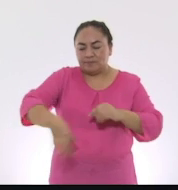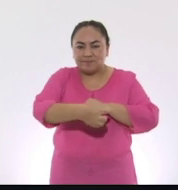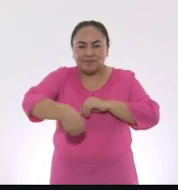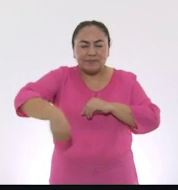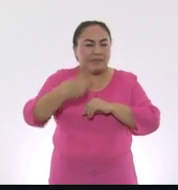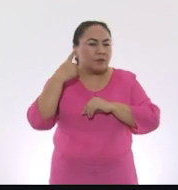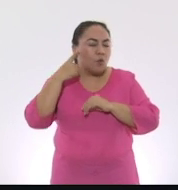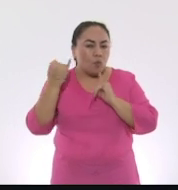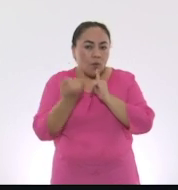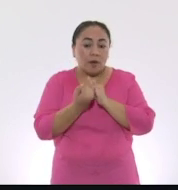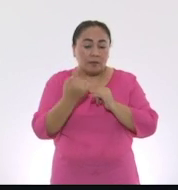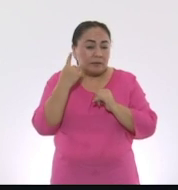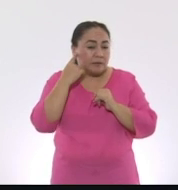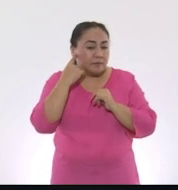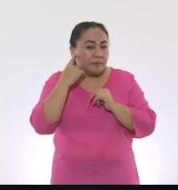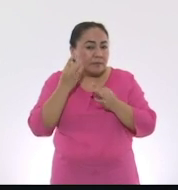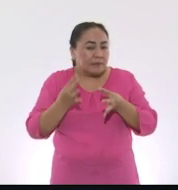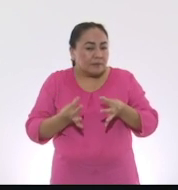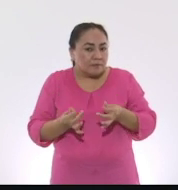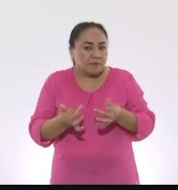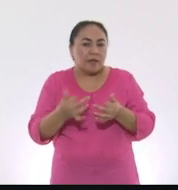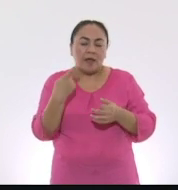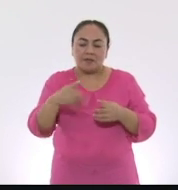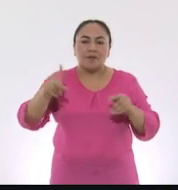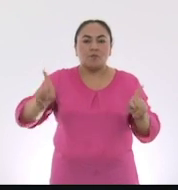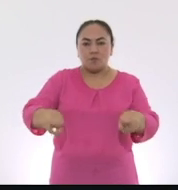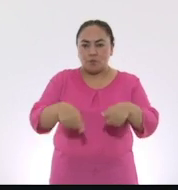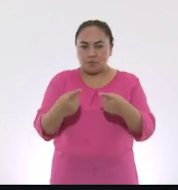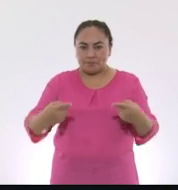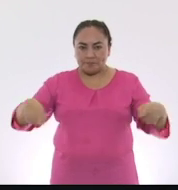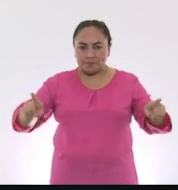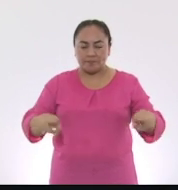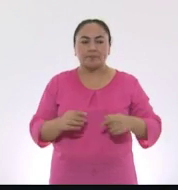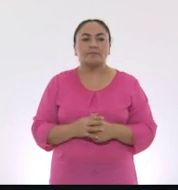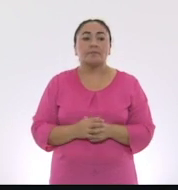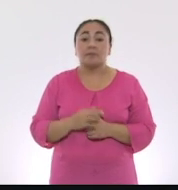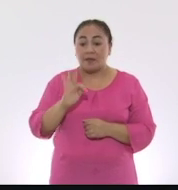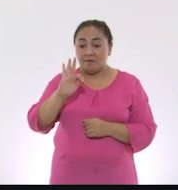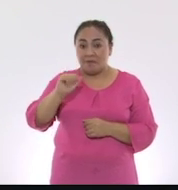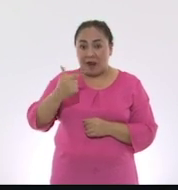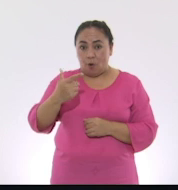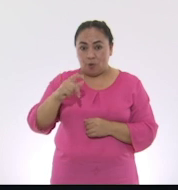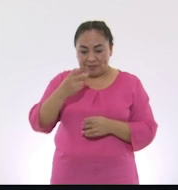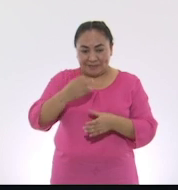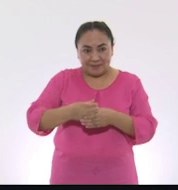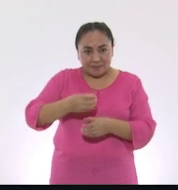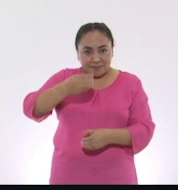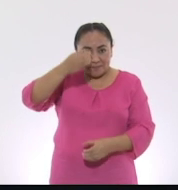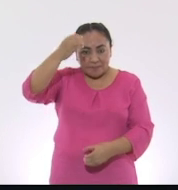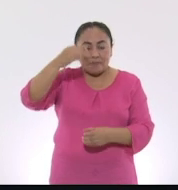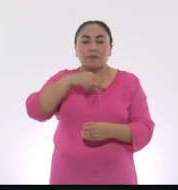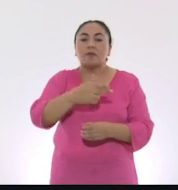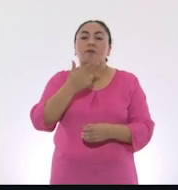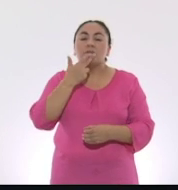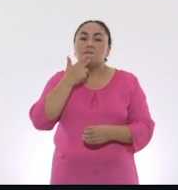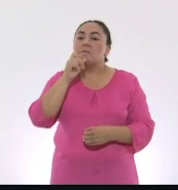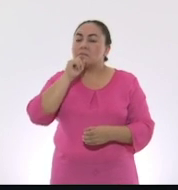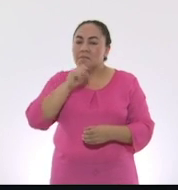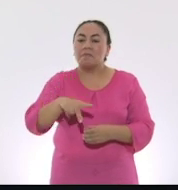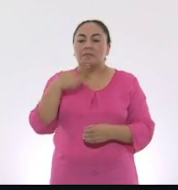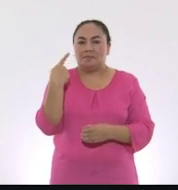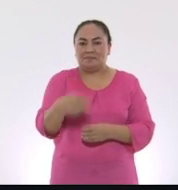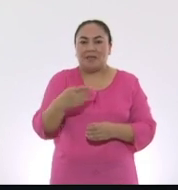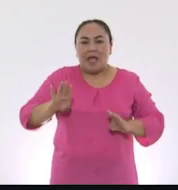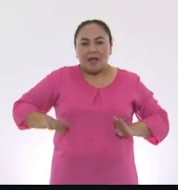reforzar la sección grave de toda la orquesta. El Fagot también se destaca en los pasajes solistas de una